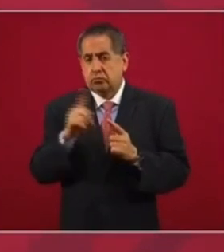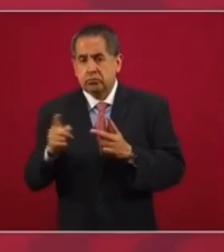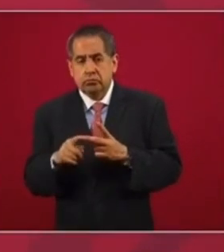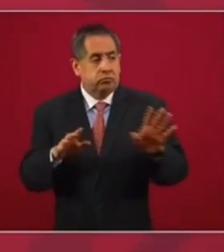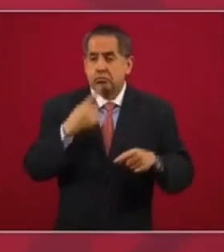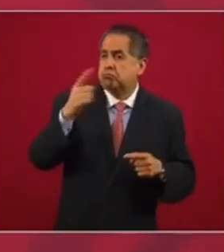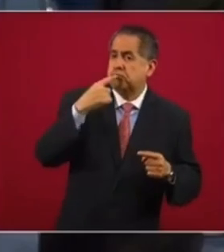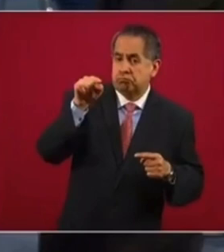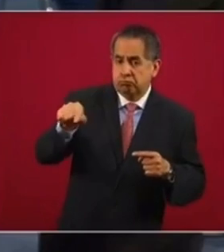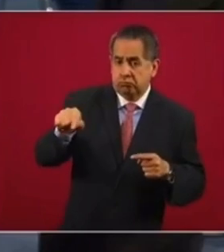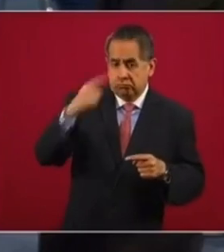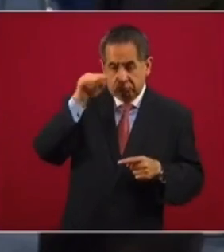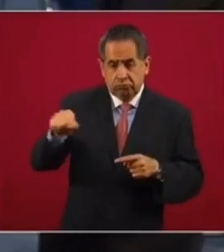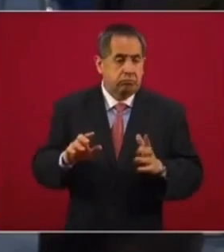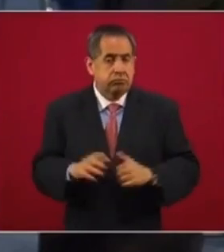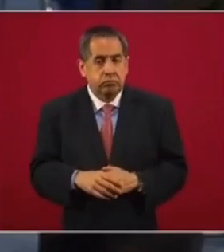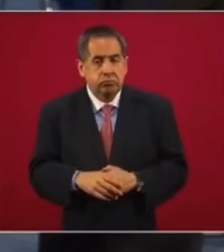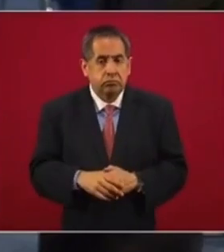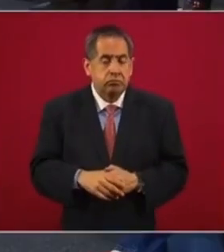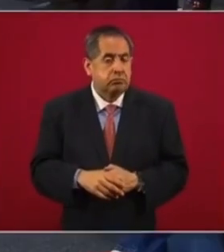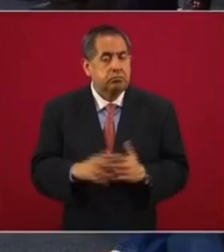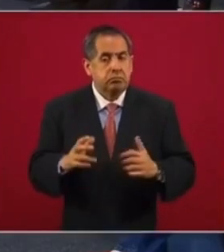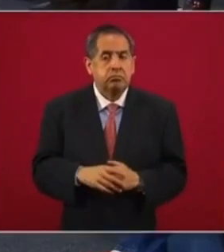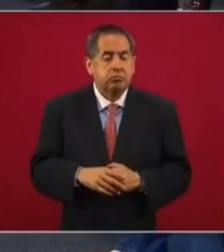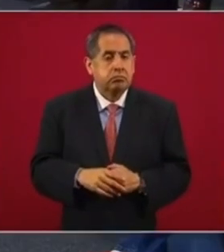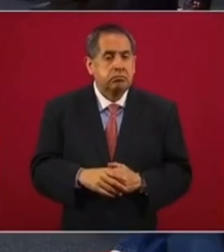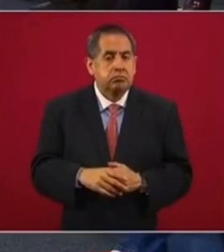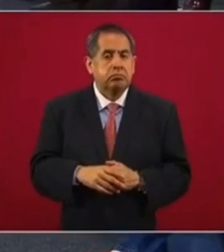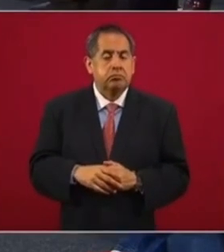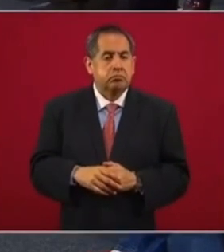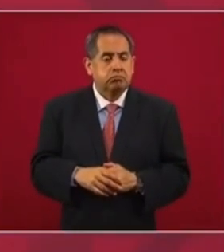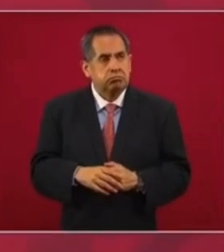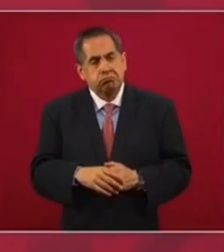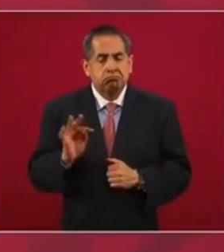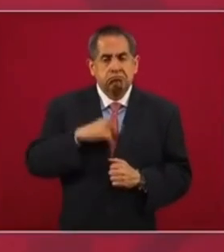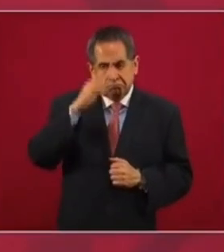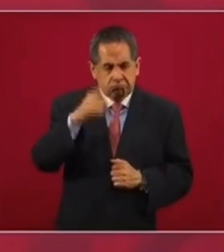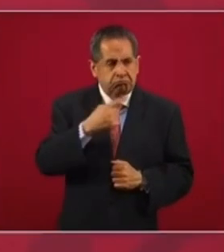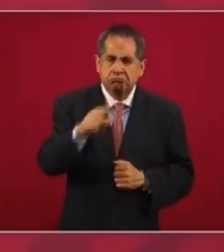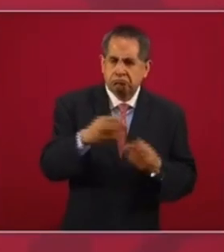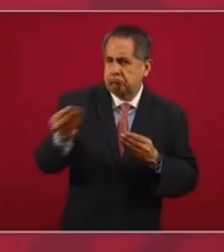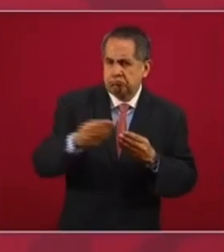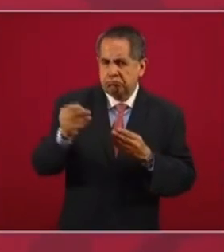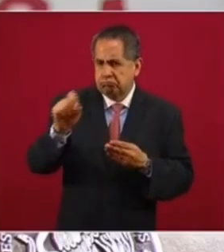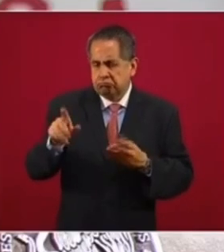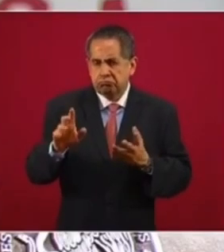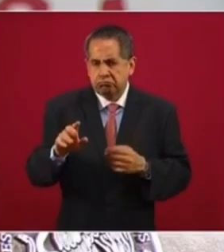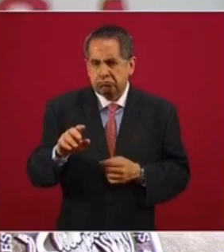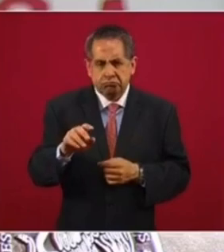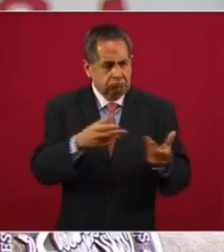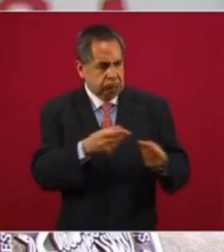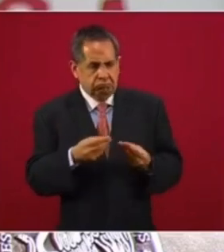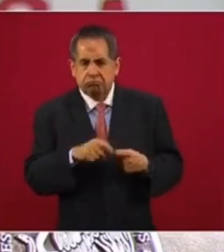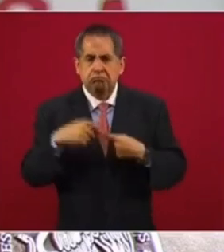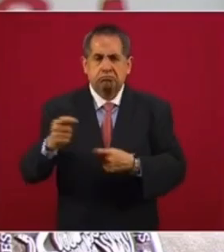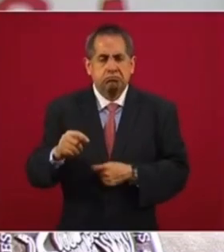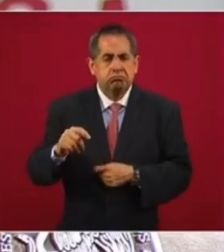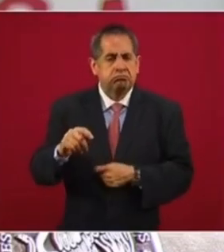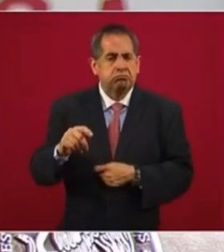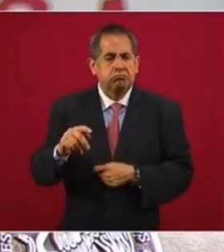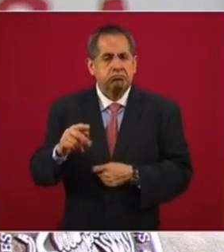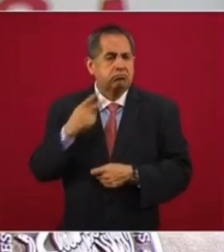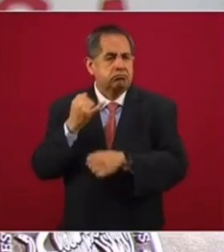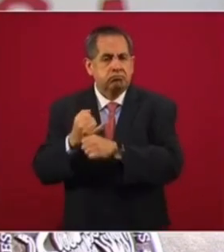Pero si las quejas están siendo enviadas ahí. Bueno, que envíen las quejas a la Procuraduría